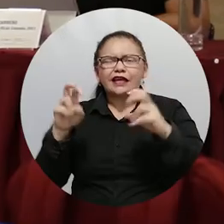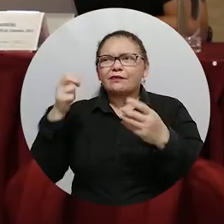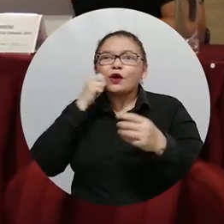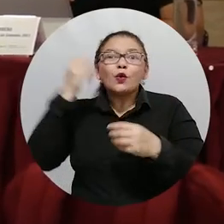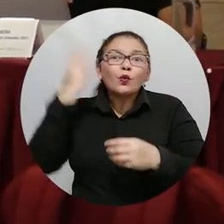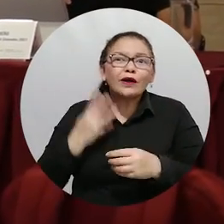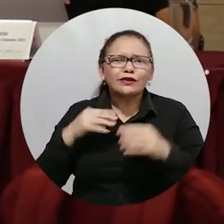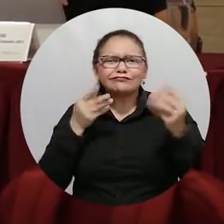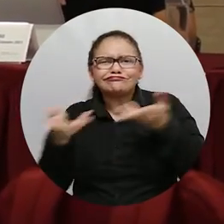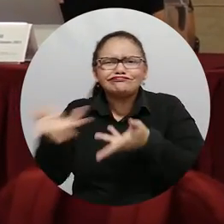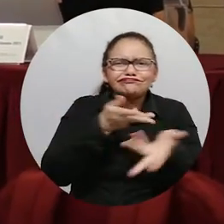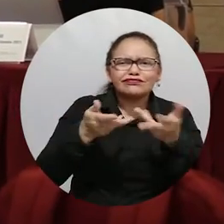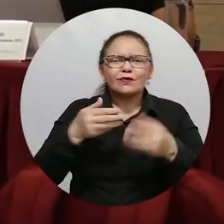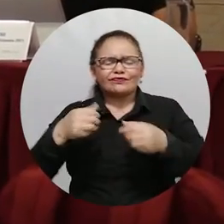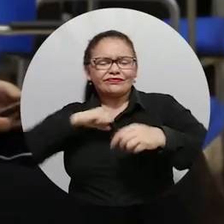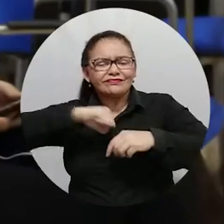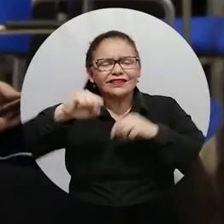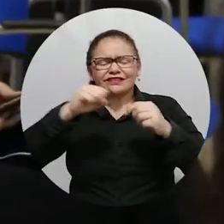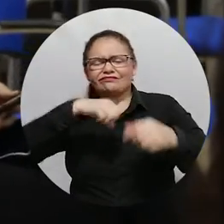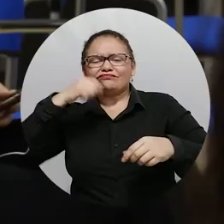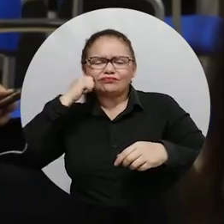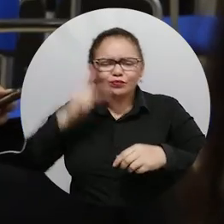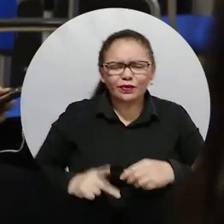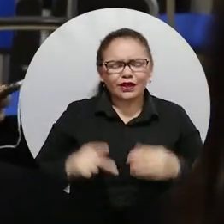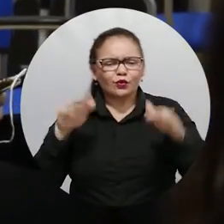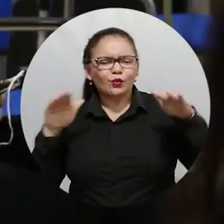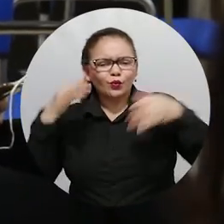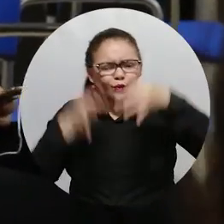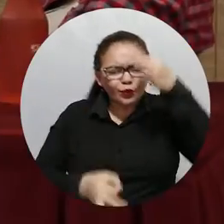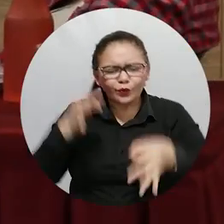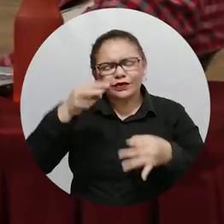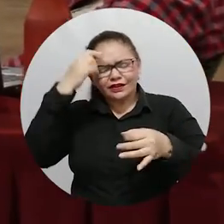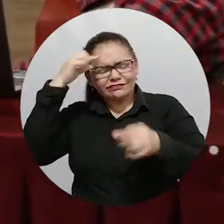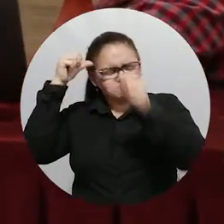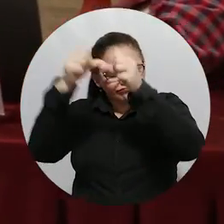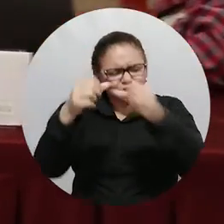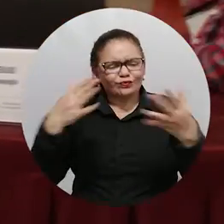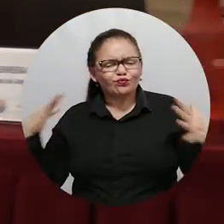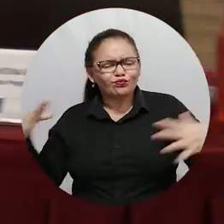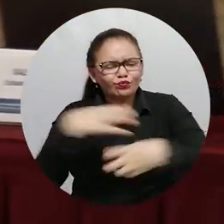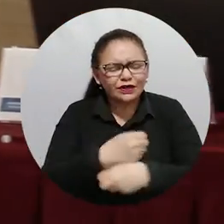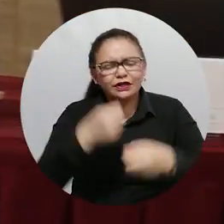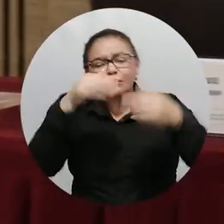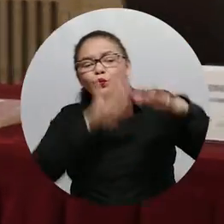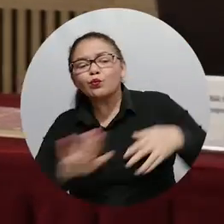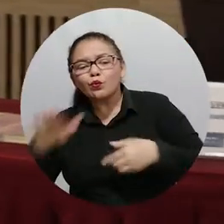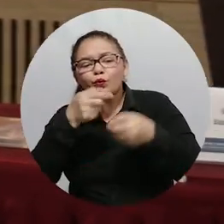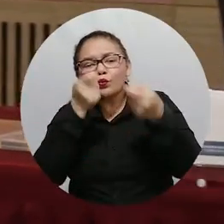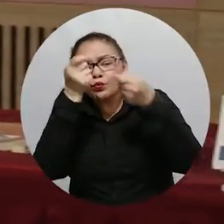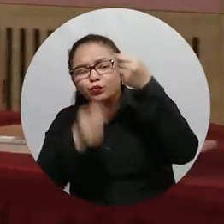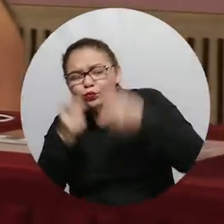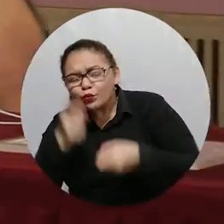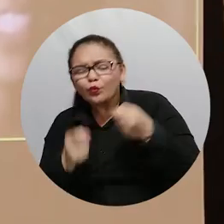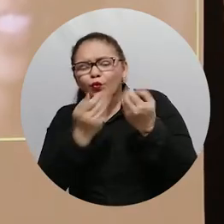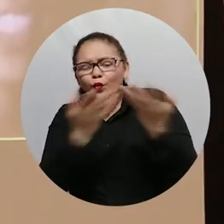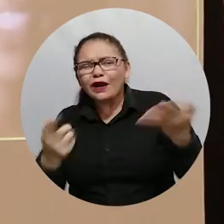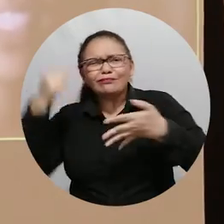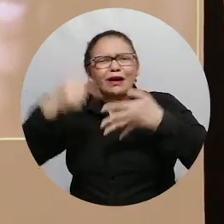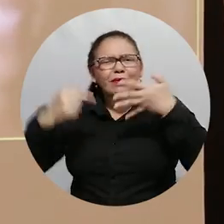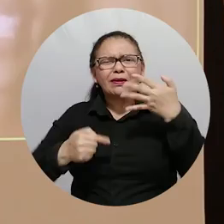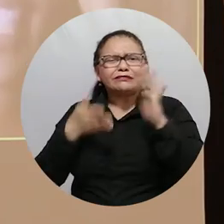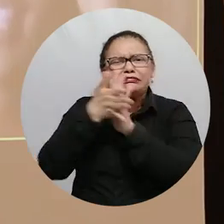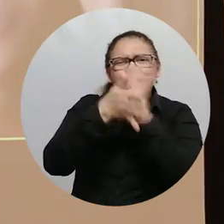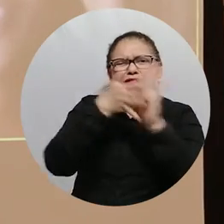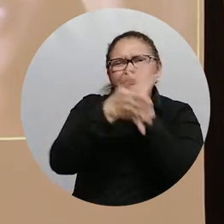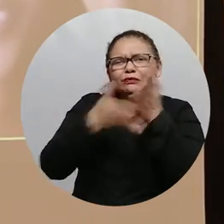humanos, liderazgos sociales, justicia, memoria, patrimonio, economías locales, entre otras temáticas que permitieron compartir